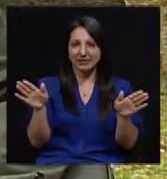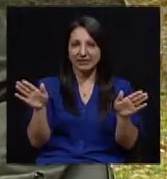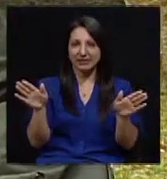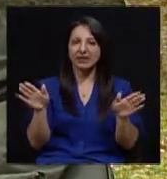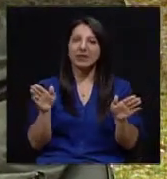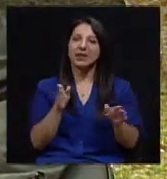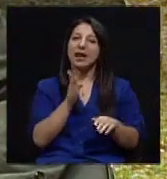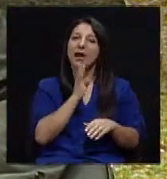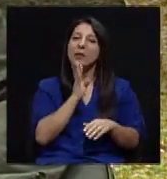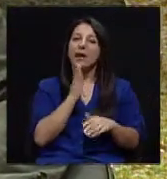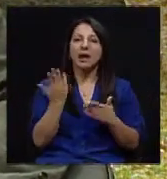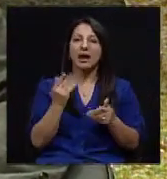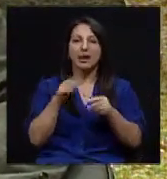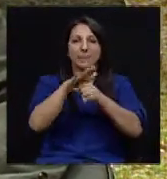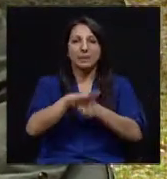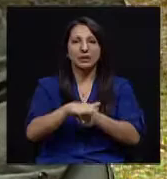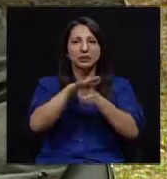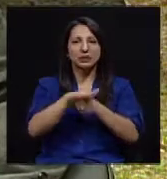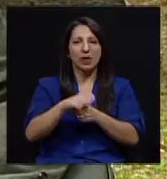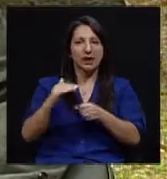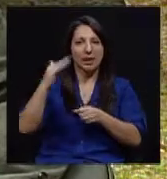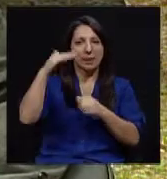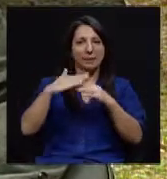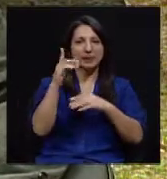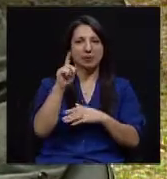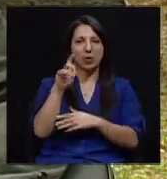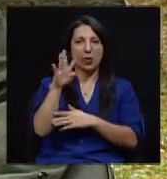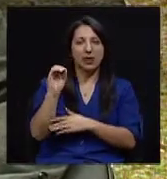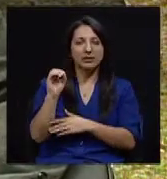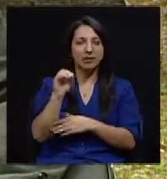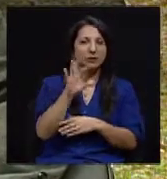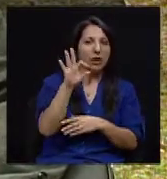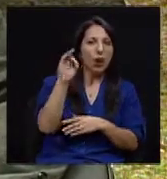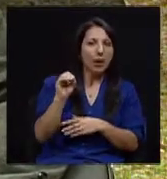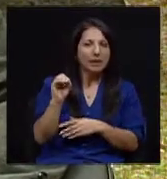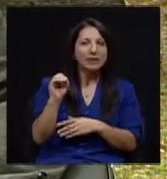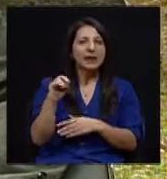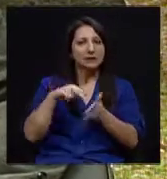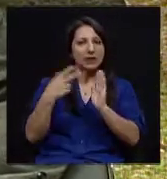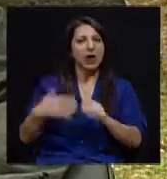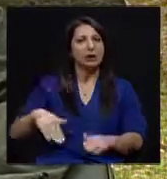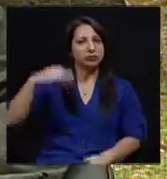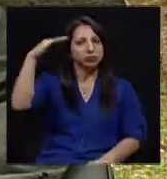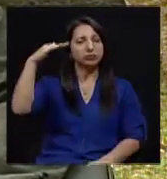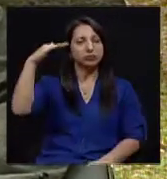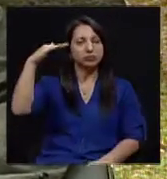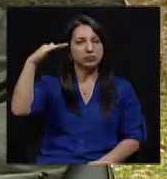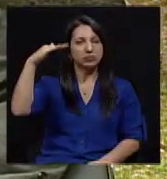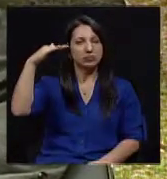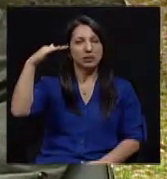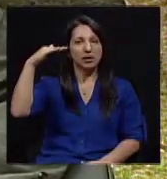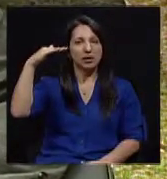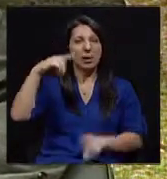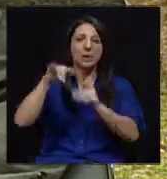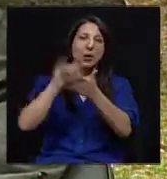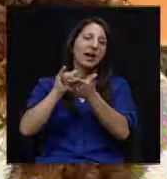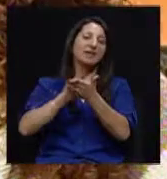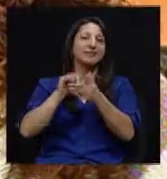se habla que una presión arterial mayor de 140, 90 ya es elevada. Pero eso es un